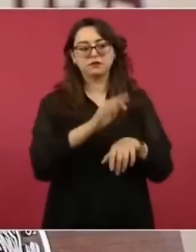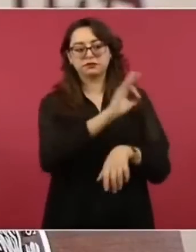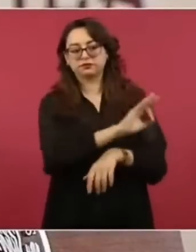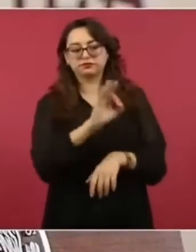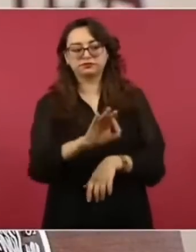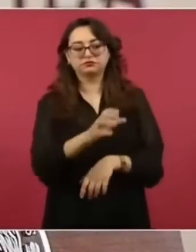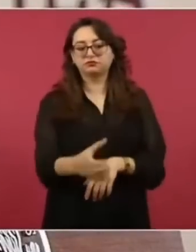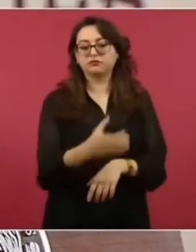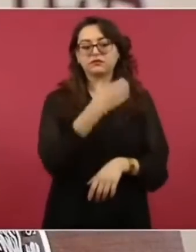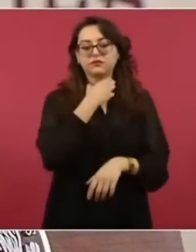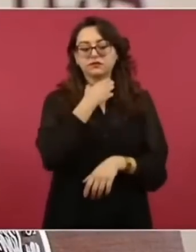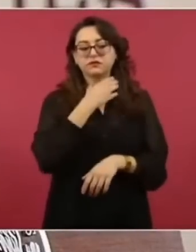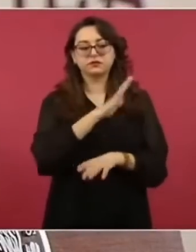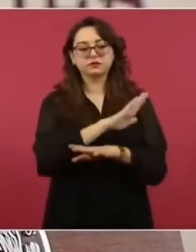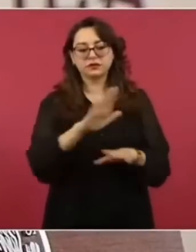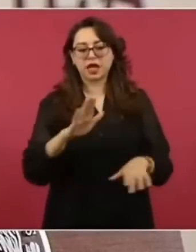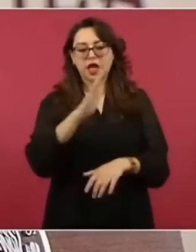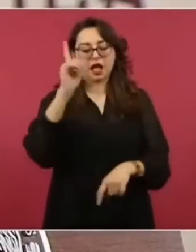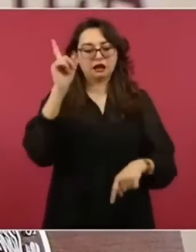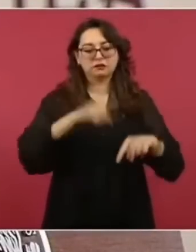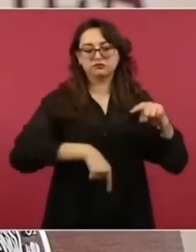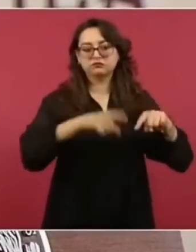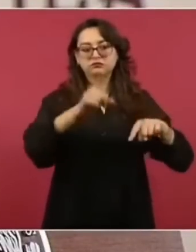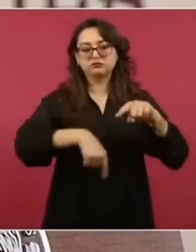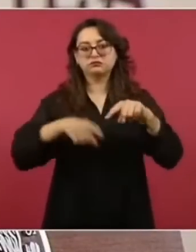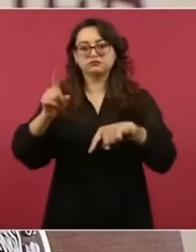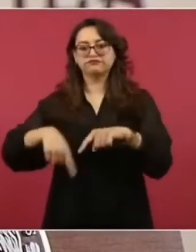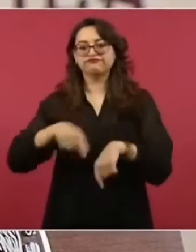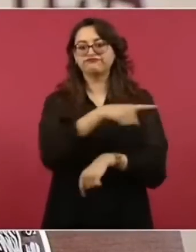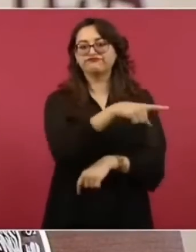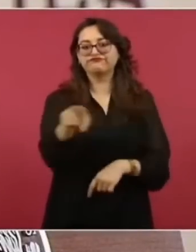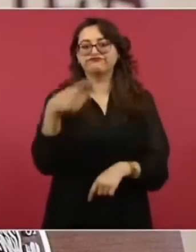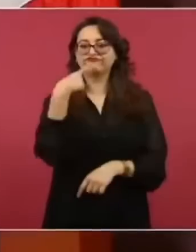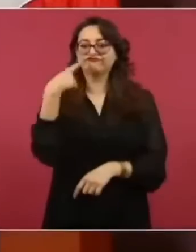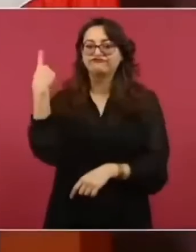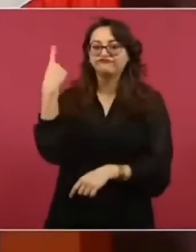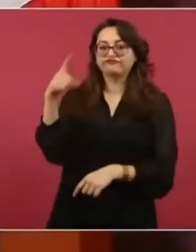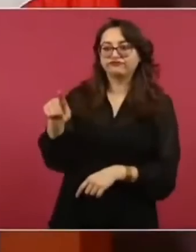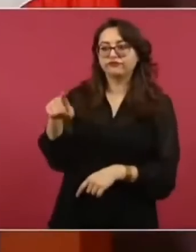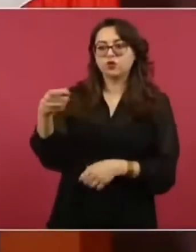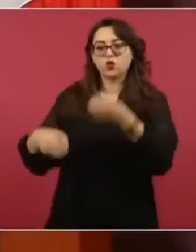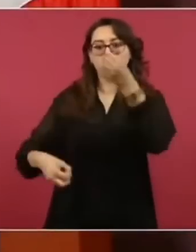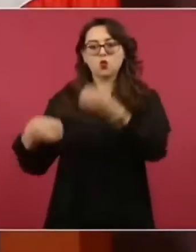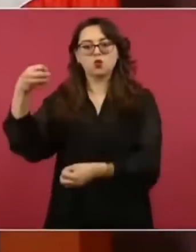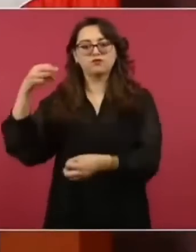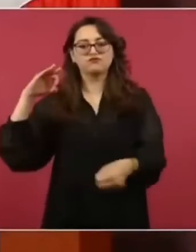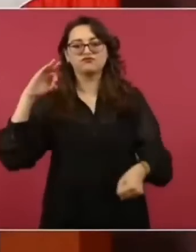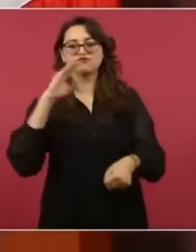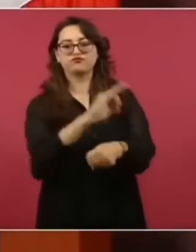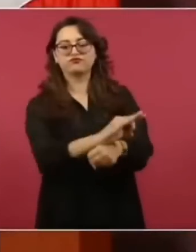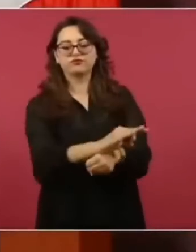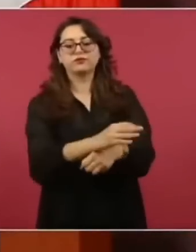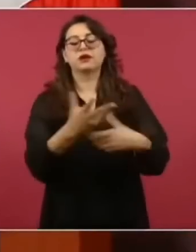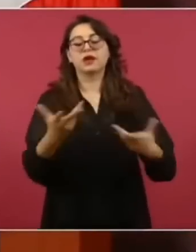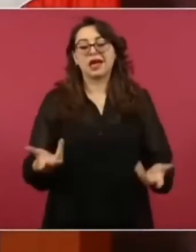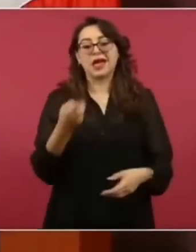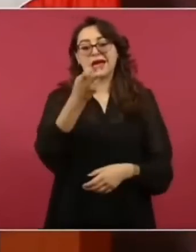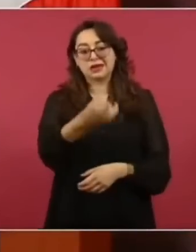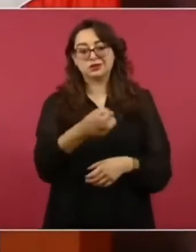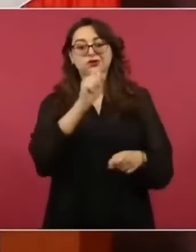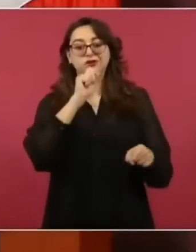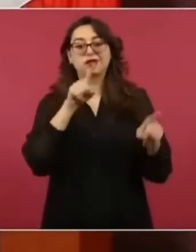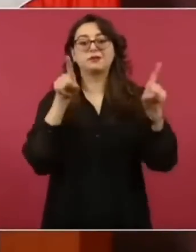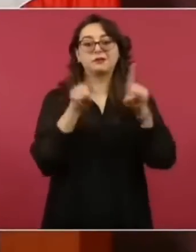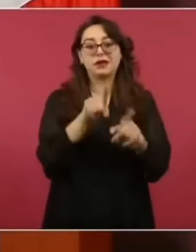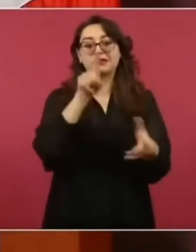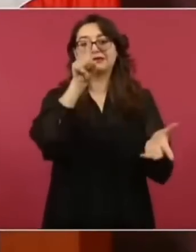Juegos del Bajío también fue otorgado en la administración de Vicente Fox en el periodo en que Santiago Cris fue